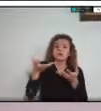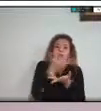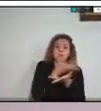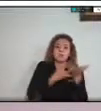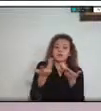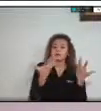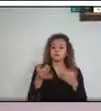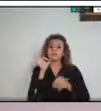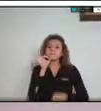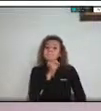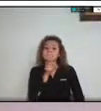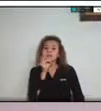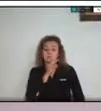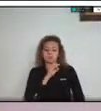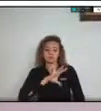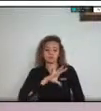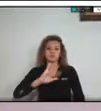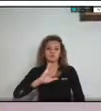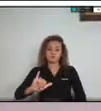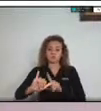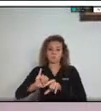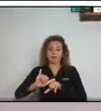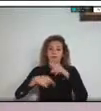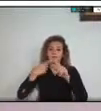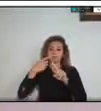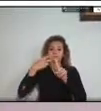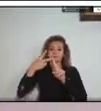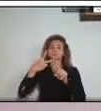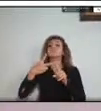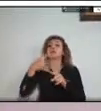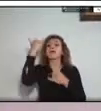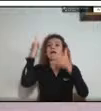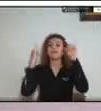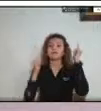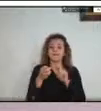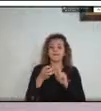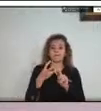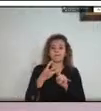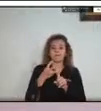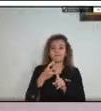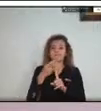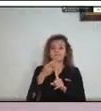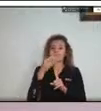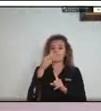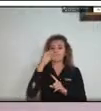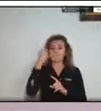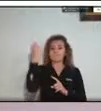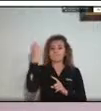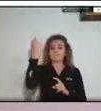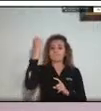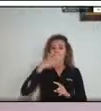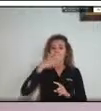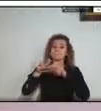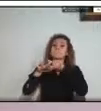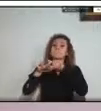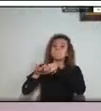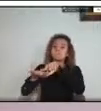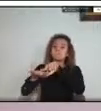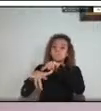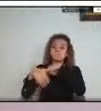Villavicencio, y los departamentos de Casanare y Meta, donde se buscan generar reflexiones en torno a aspectos de